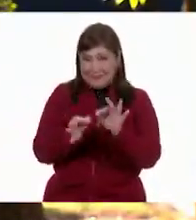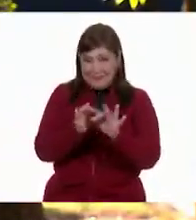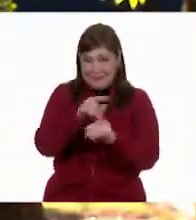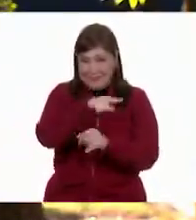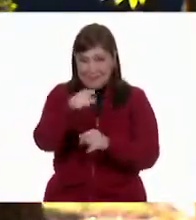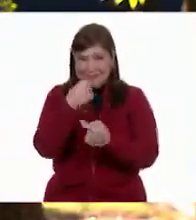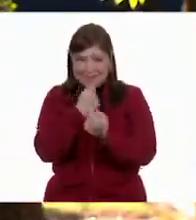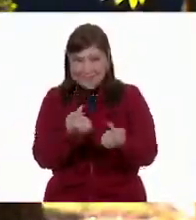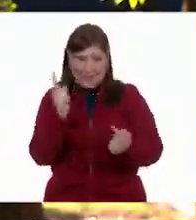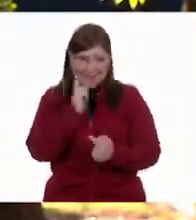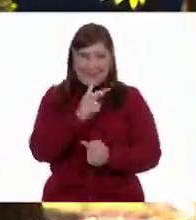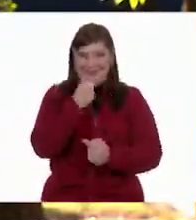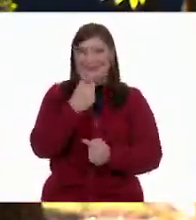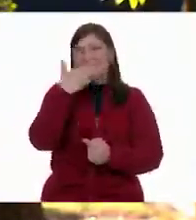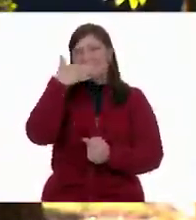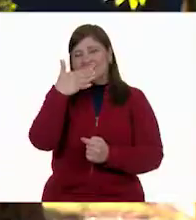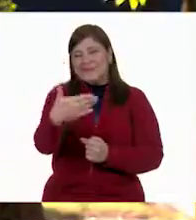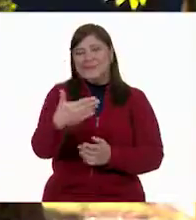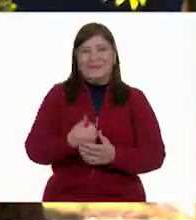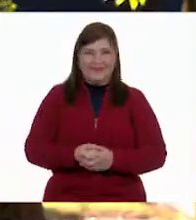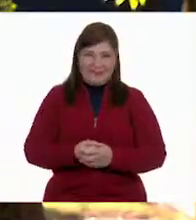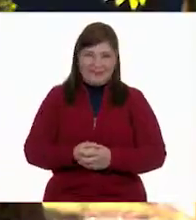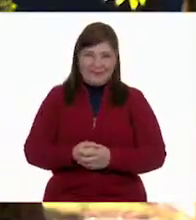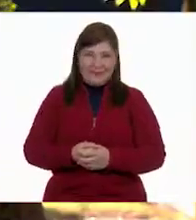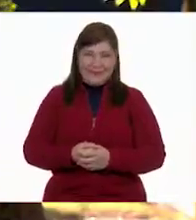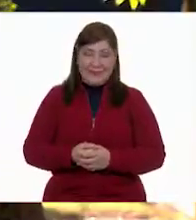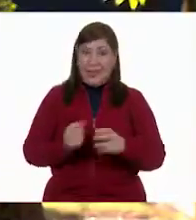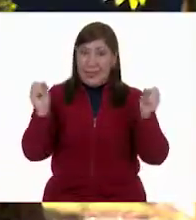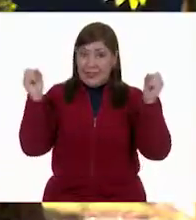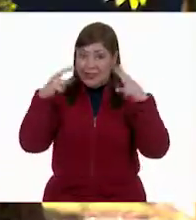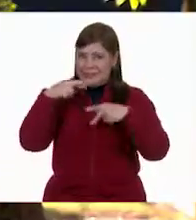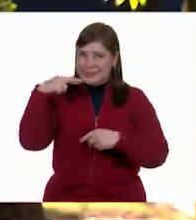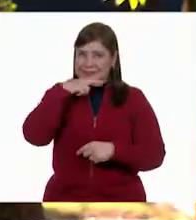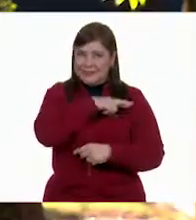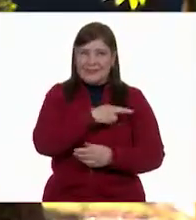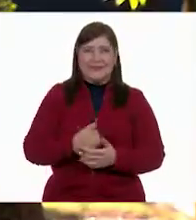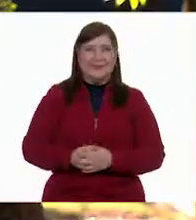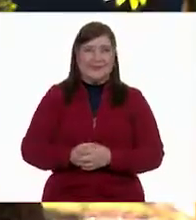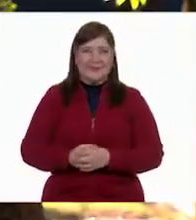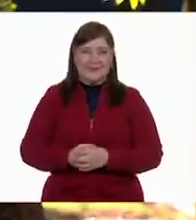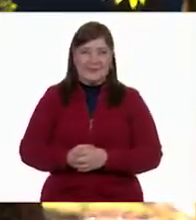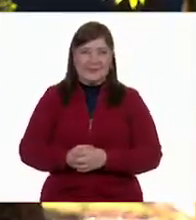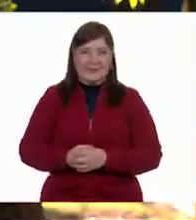¿Listos? ¡Muy bien! ¡Nos vemos pronto!